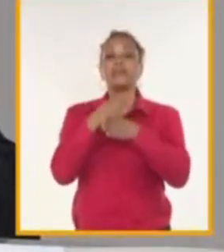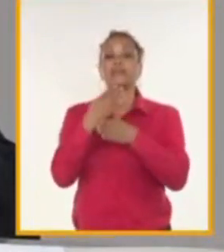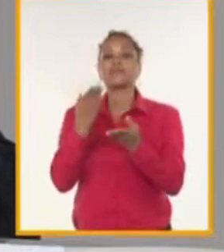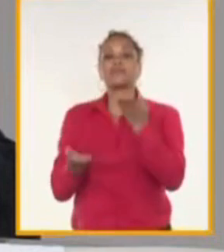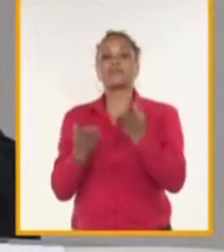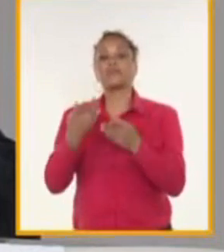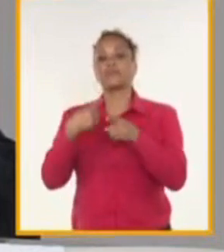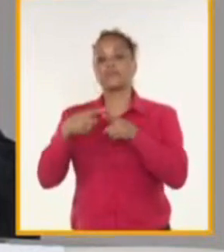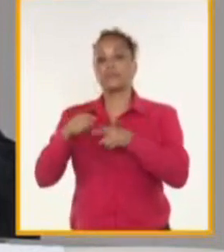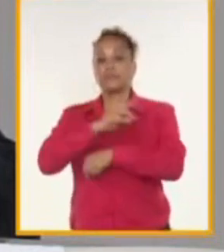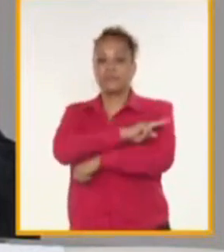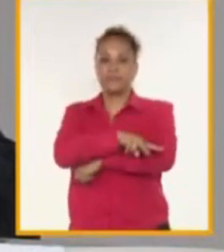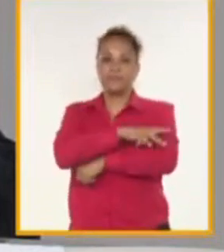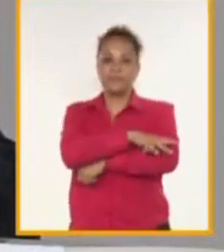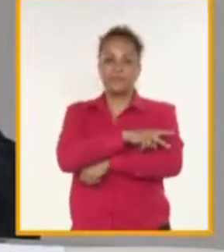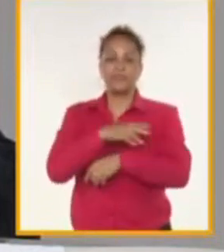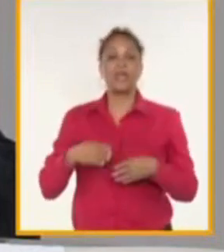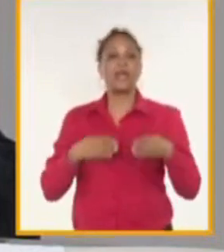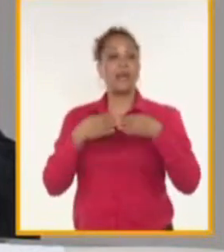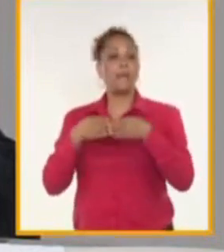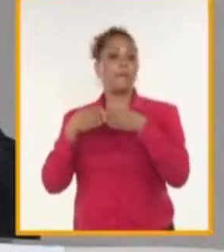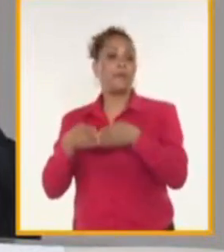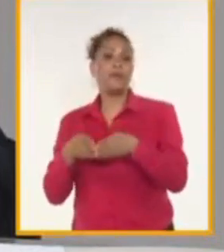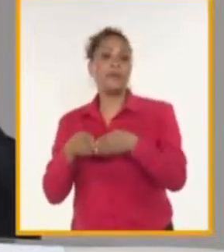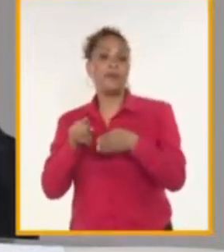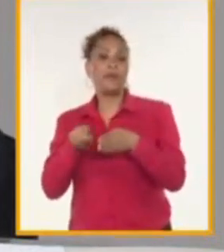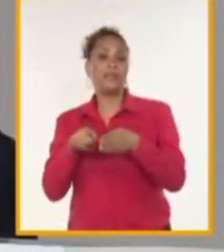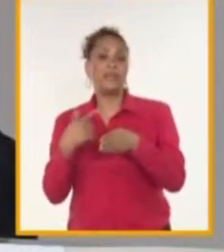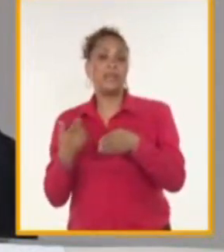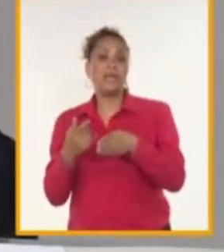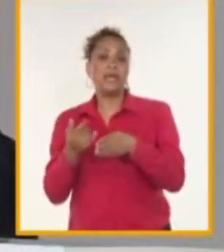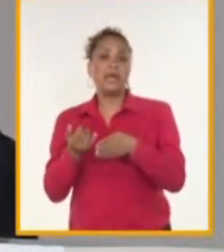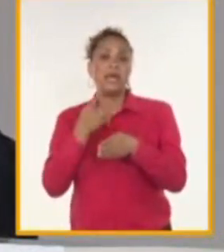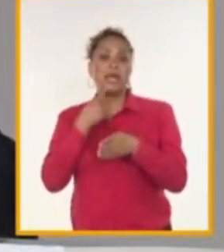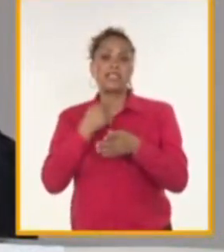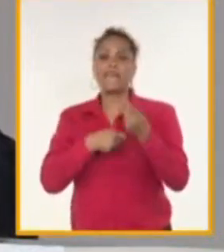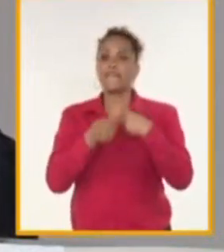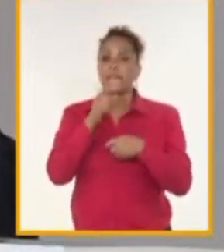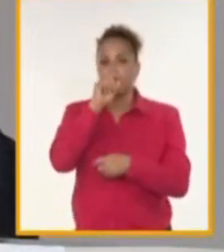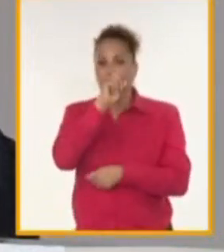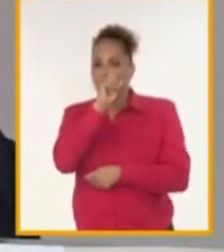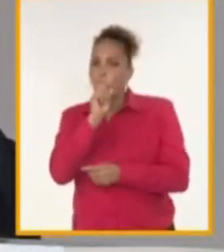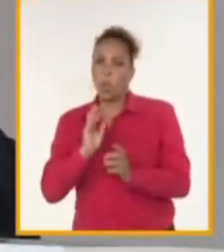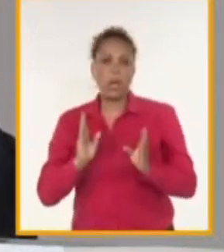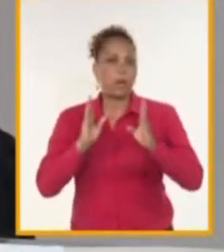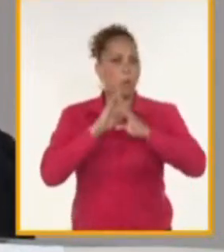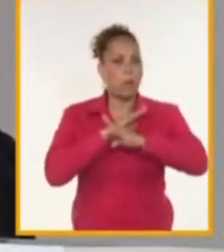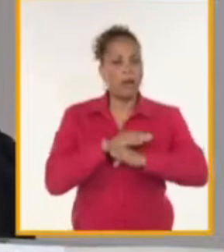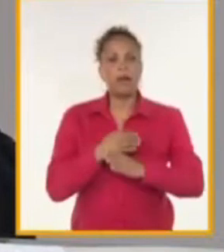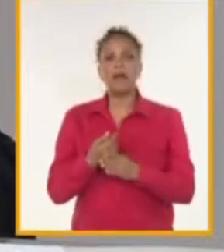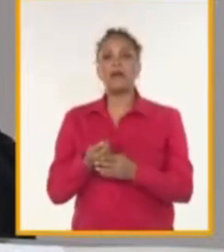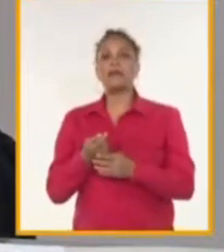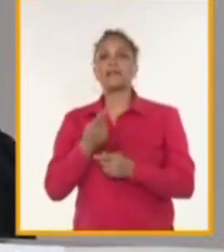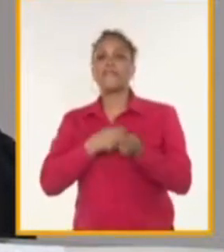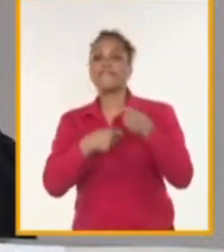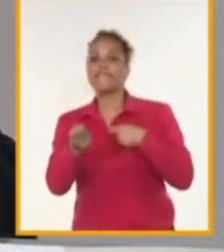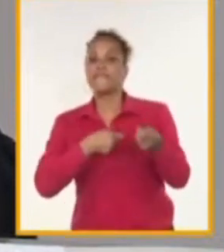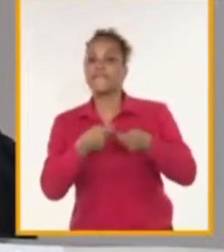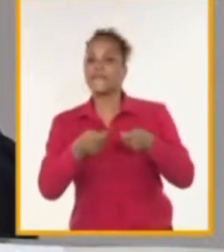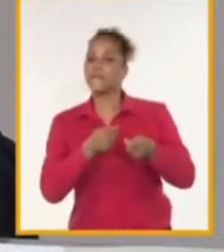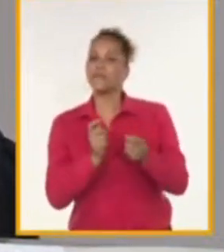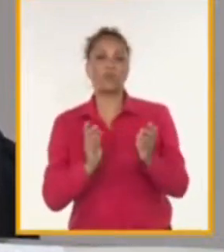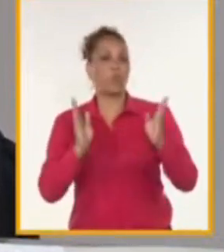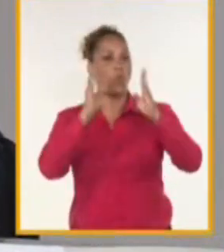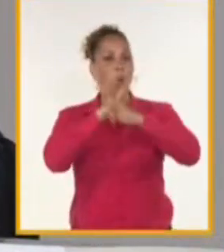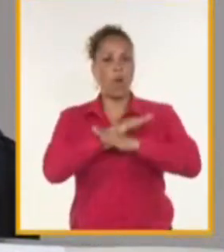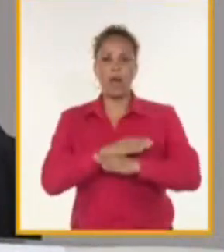Es un puerto donde no hay contaminación de drogas, un puerto donde no hay contrabando, un puerto donde no